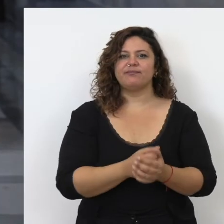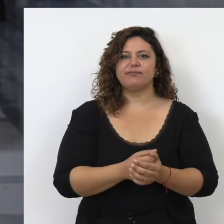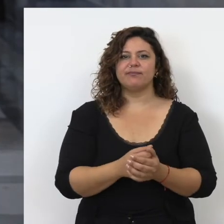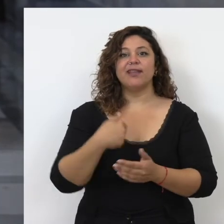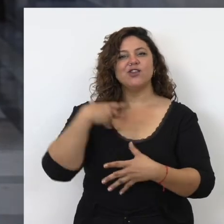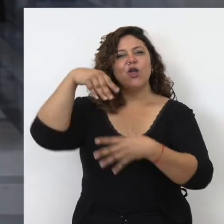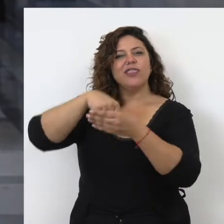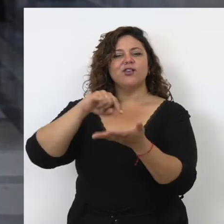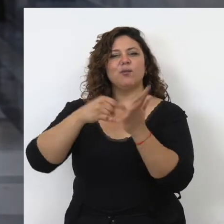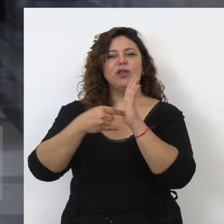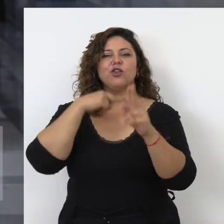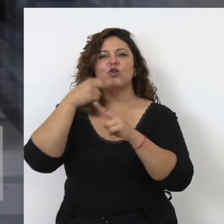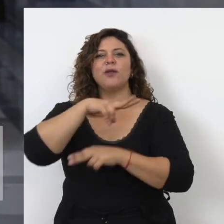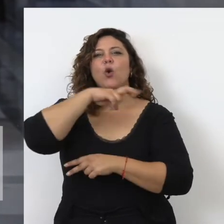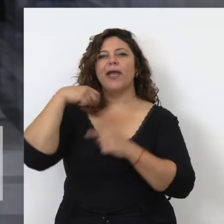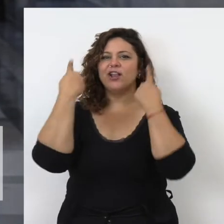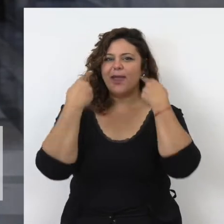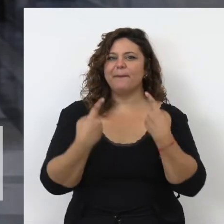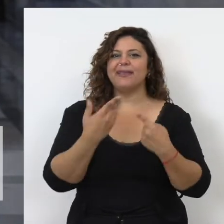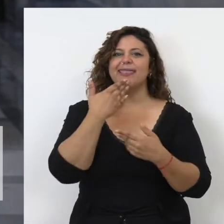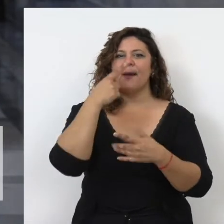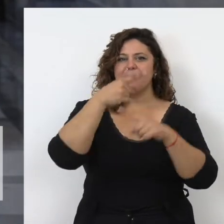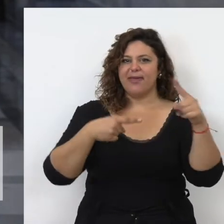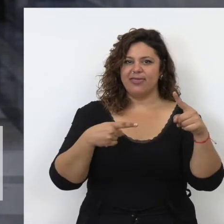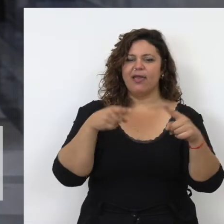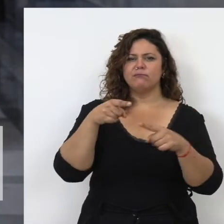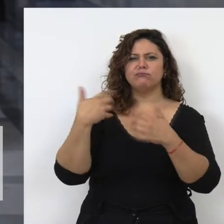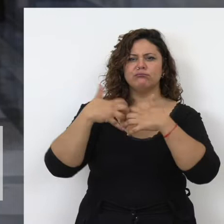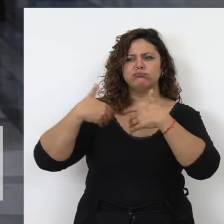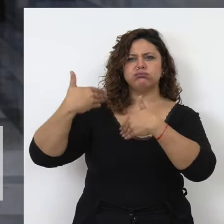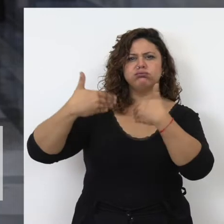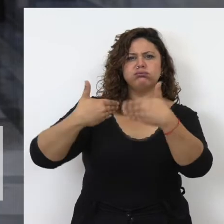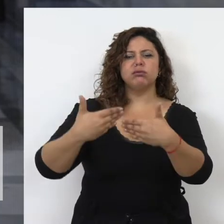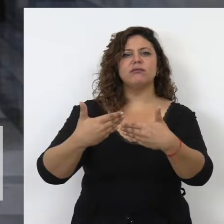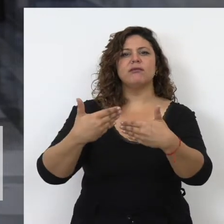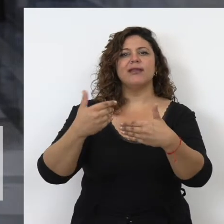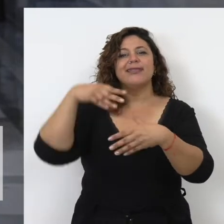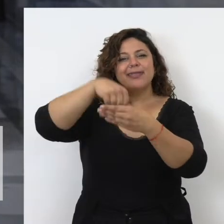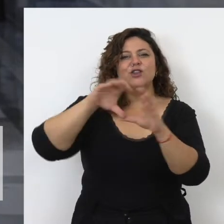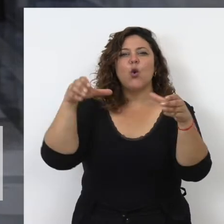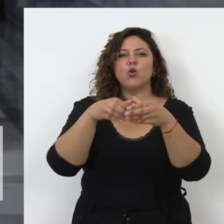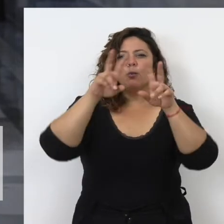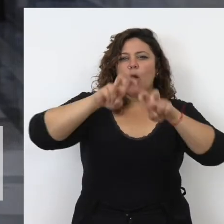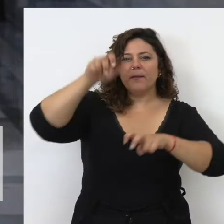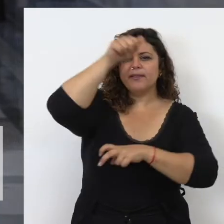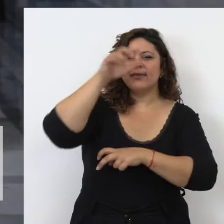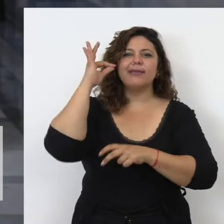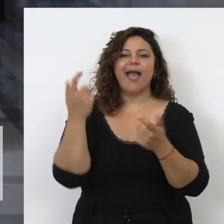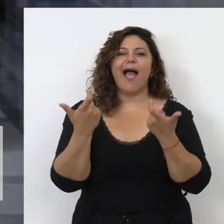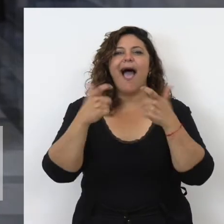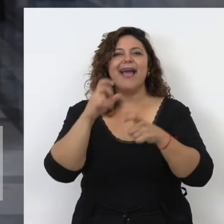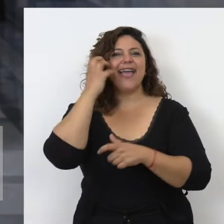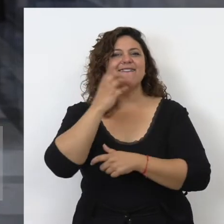parte de un proyecto que se llama Judaísmo Rabínico y Medieval que viene funcionando en el grupo de investigadores e